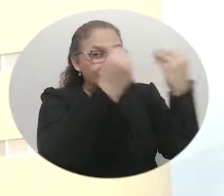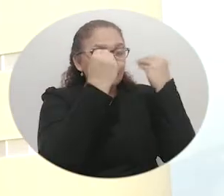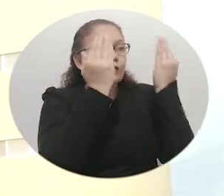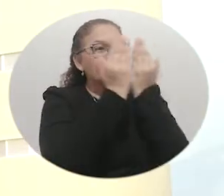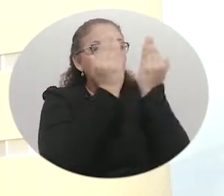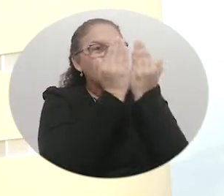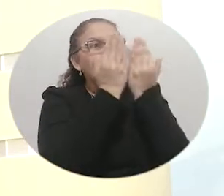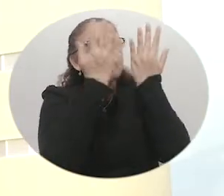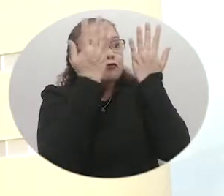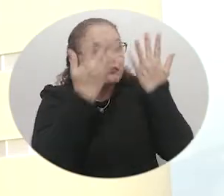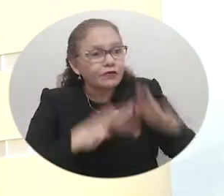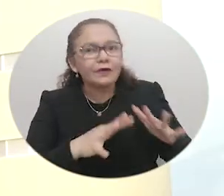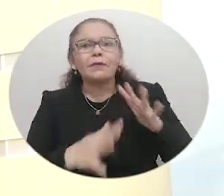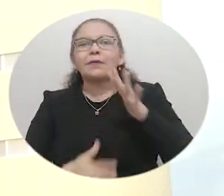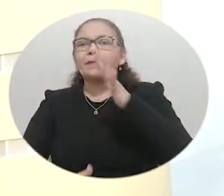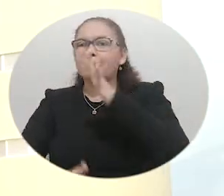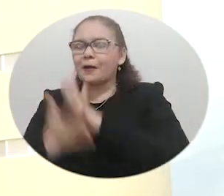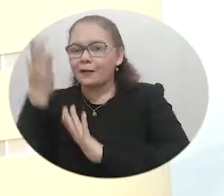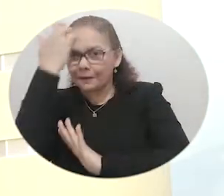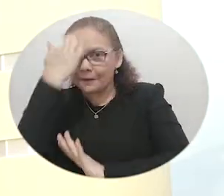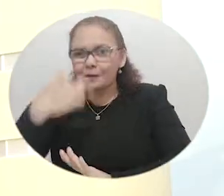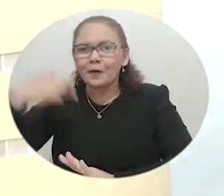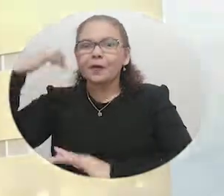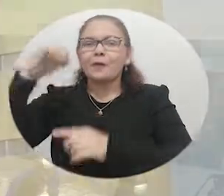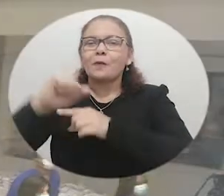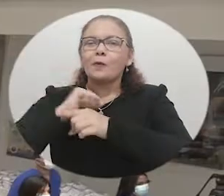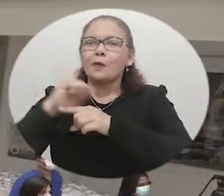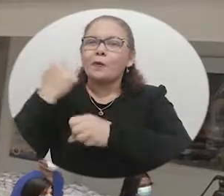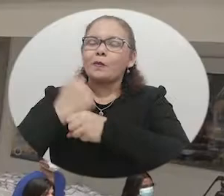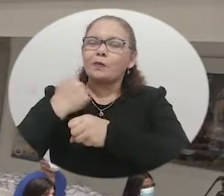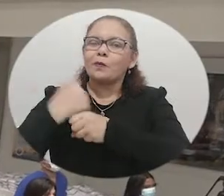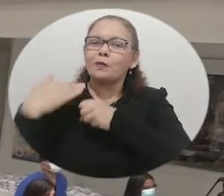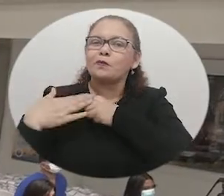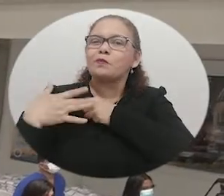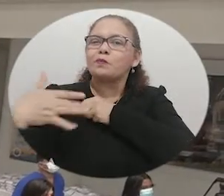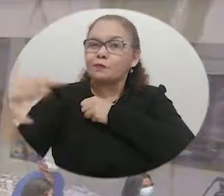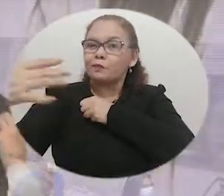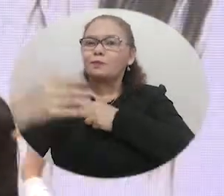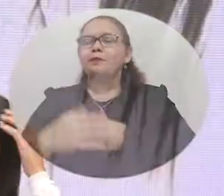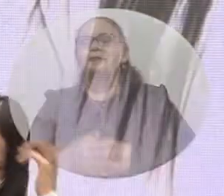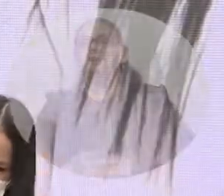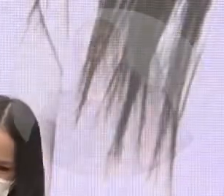universitaria y próximos a comenzar una parte más profesional ya